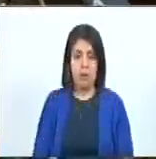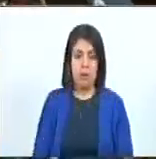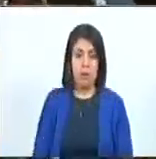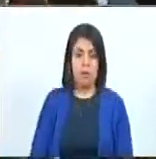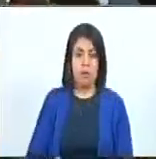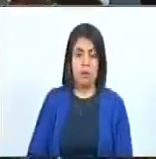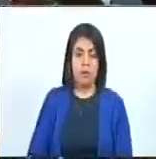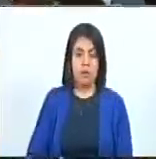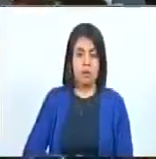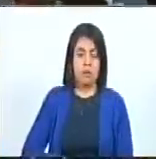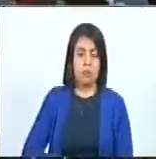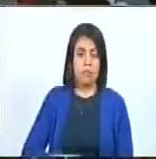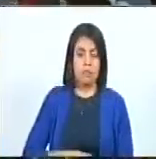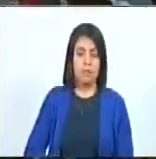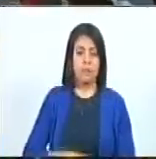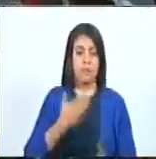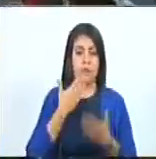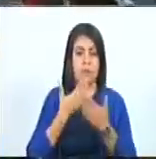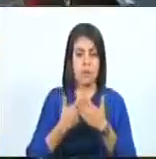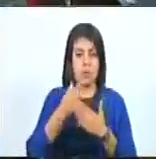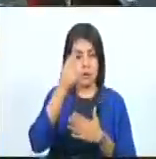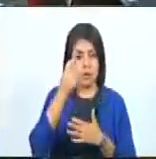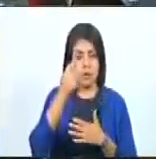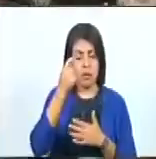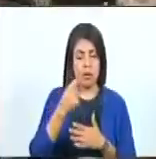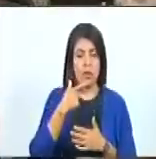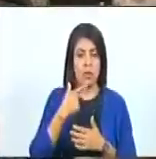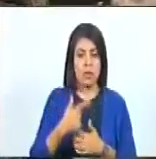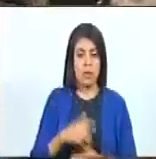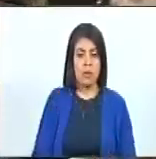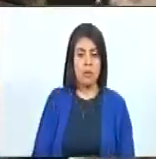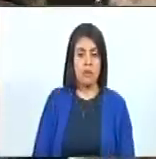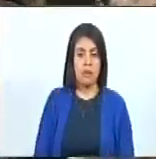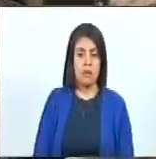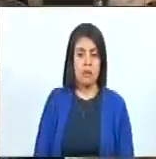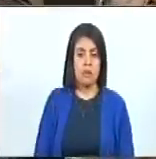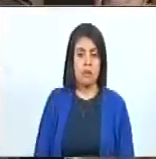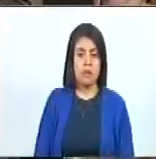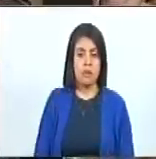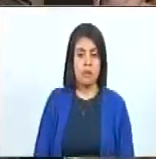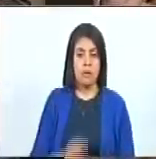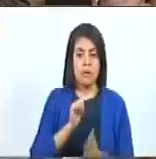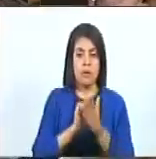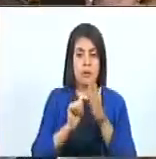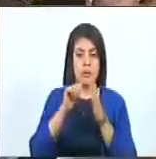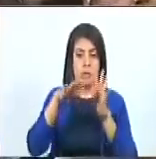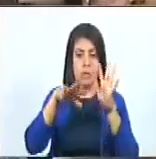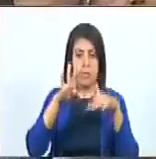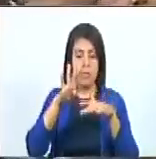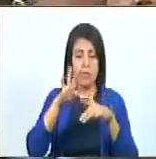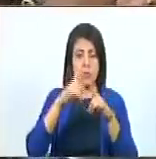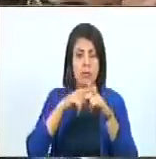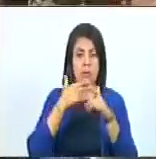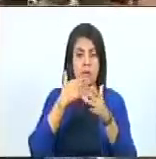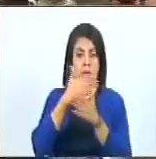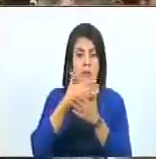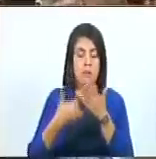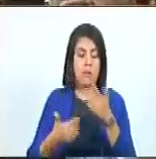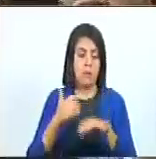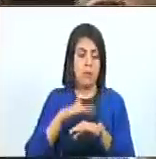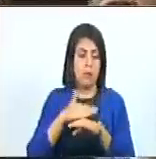Gracias, presidente, colegas parlamentarios. En el artículo 14, se propone,